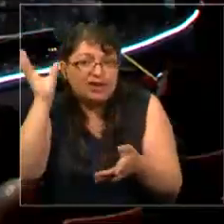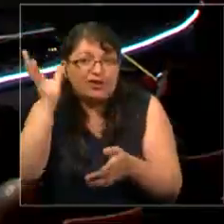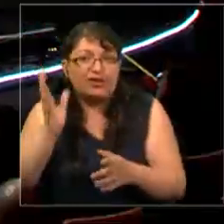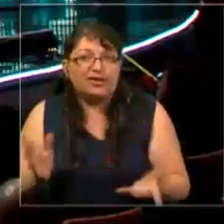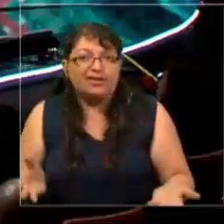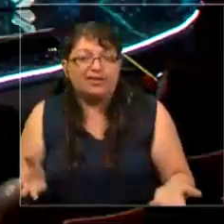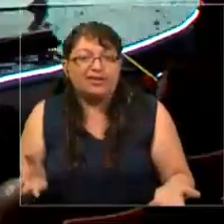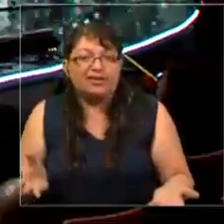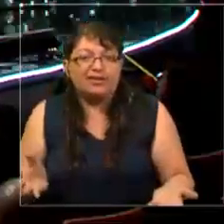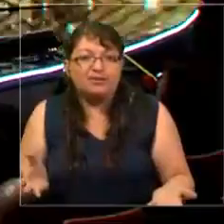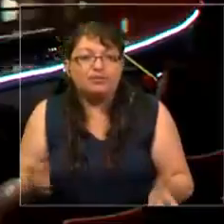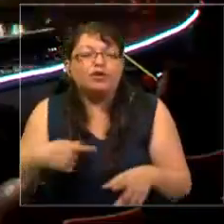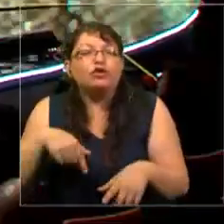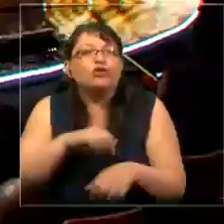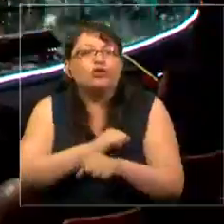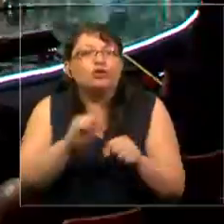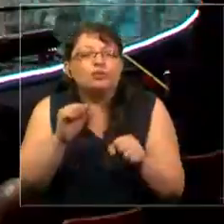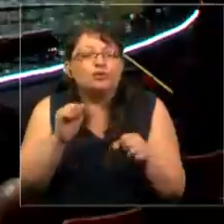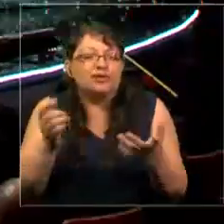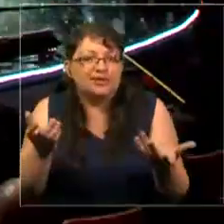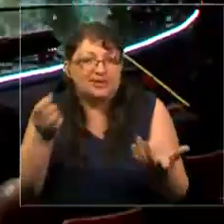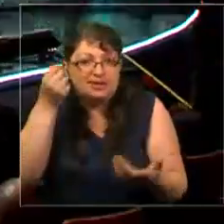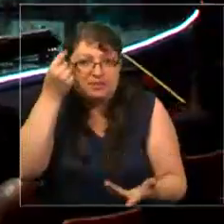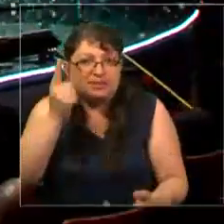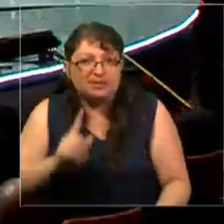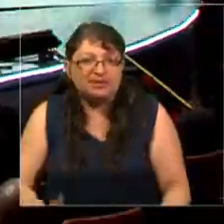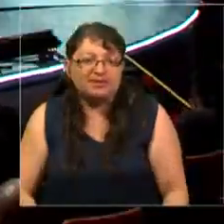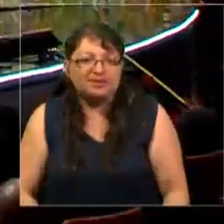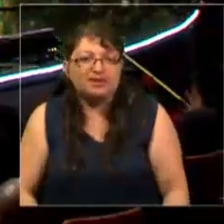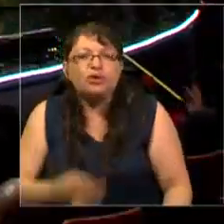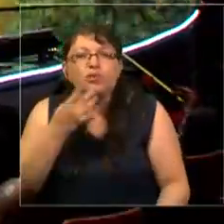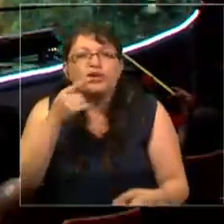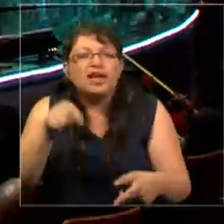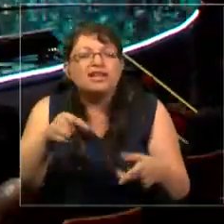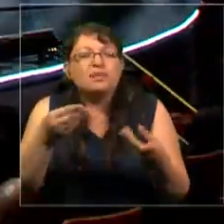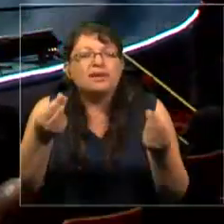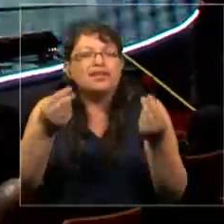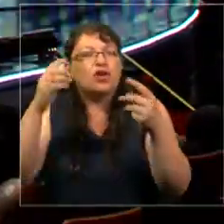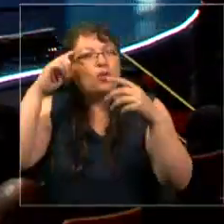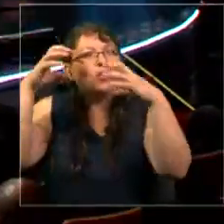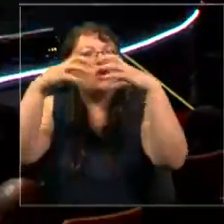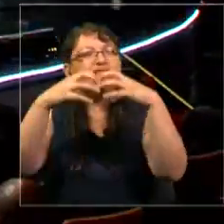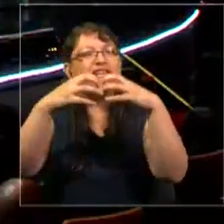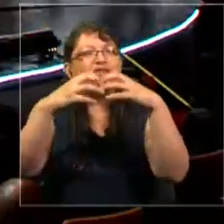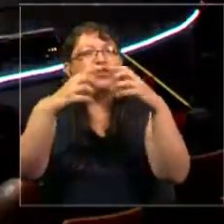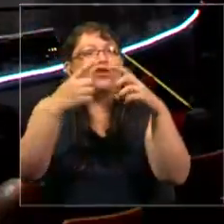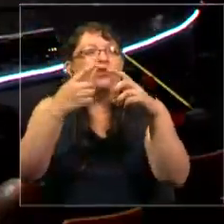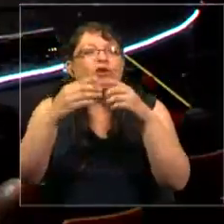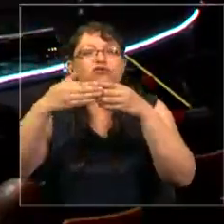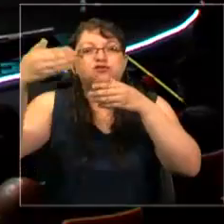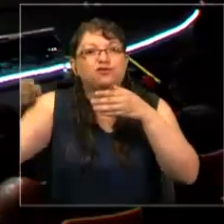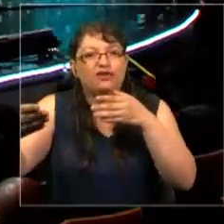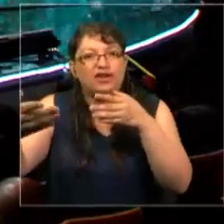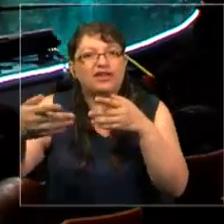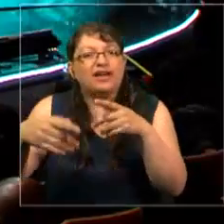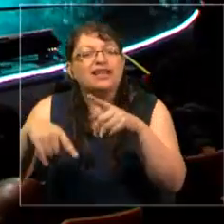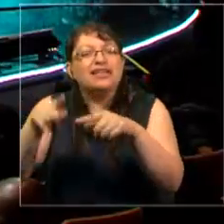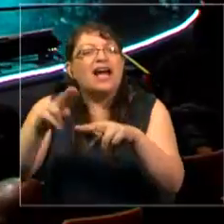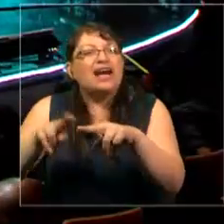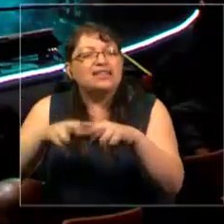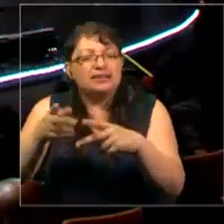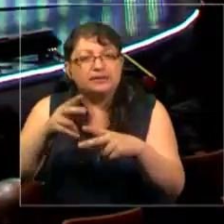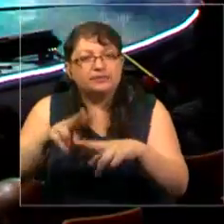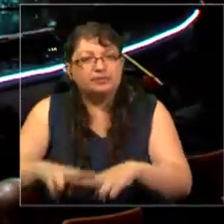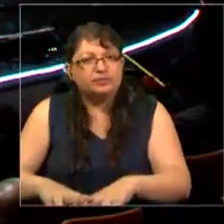no podemos entender. Porque esto es un cerebro extranjero que cada vez más está formando una base